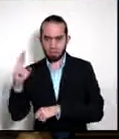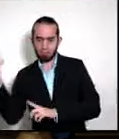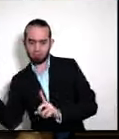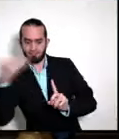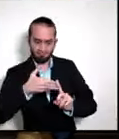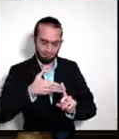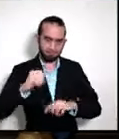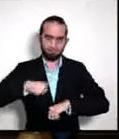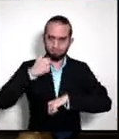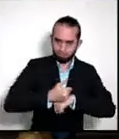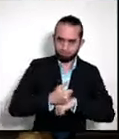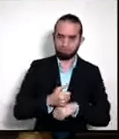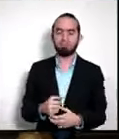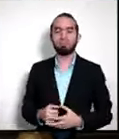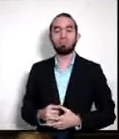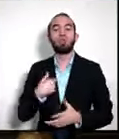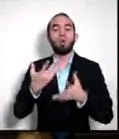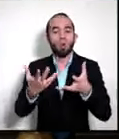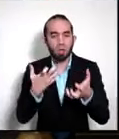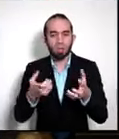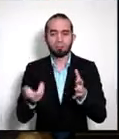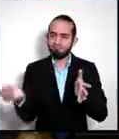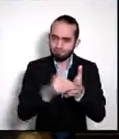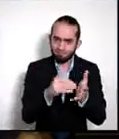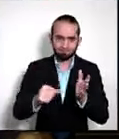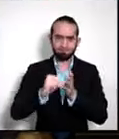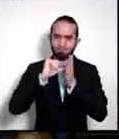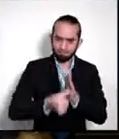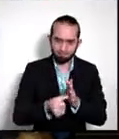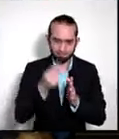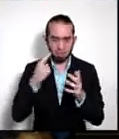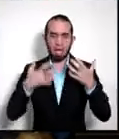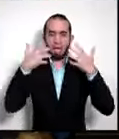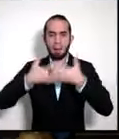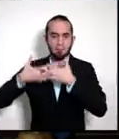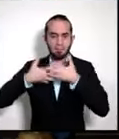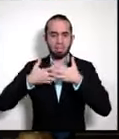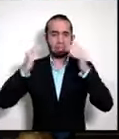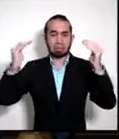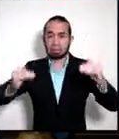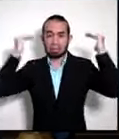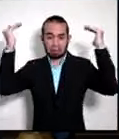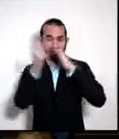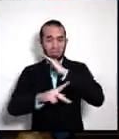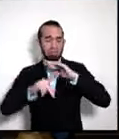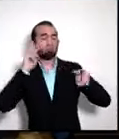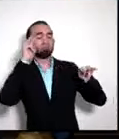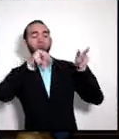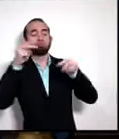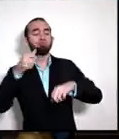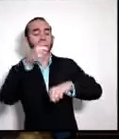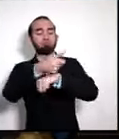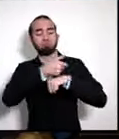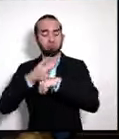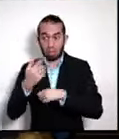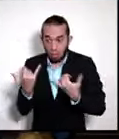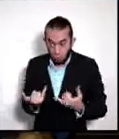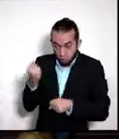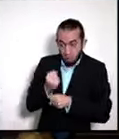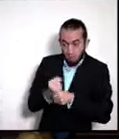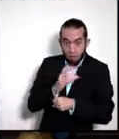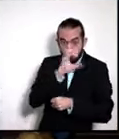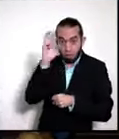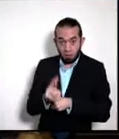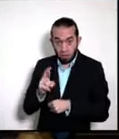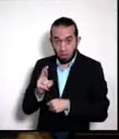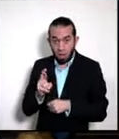y quiero reiterar y resaltar con las empresas multinacionales que ya operan en Costa Rica que vamos la institucionalidad va a